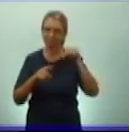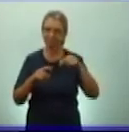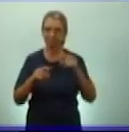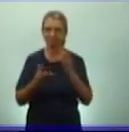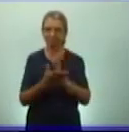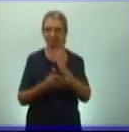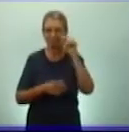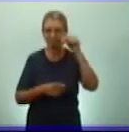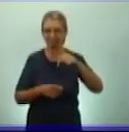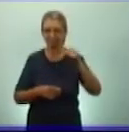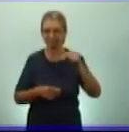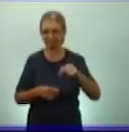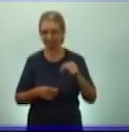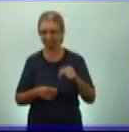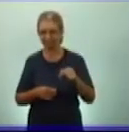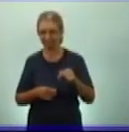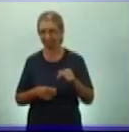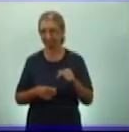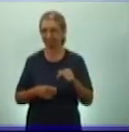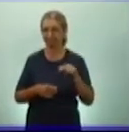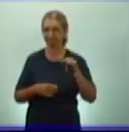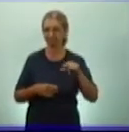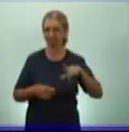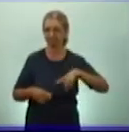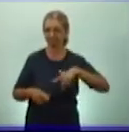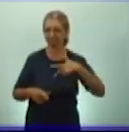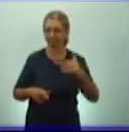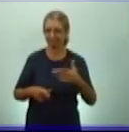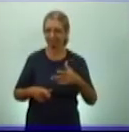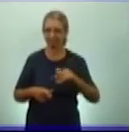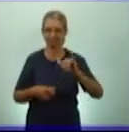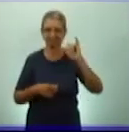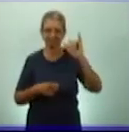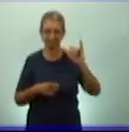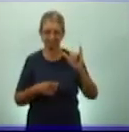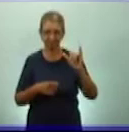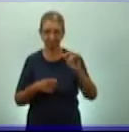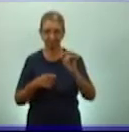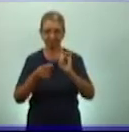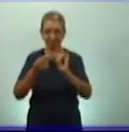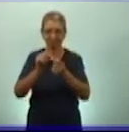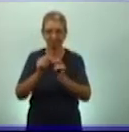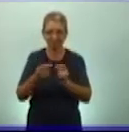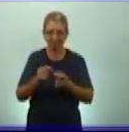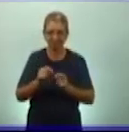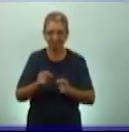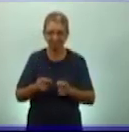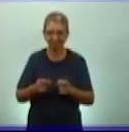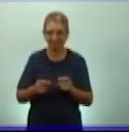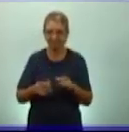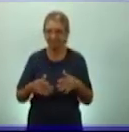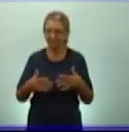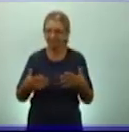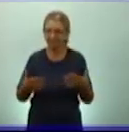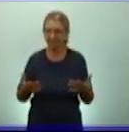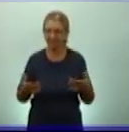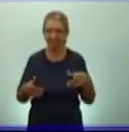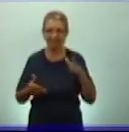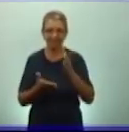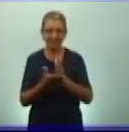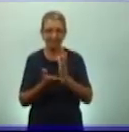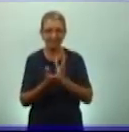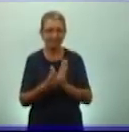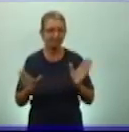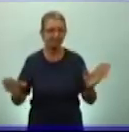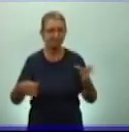encuentro. Por eso les sugiero a muchachos que vayan anotando en su libreta el tema que vamos a trabajar en el día de hoy. Con esta clase cerramos un ciclo